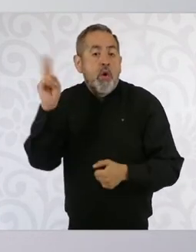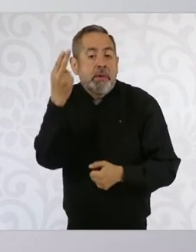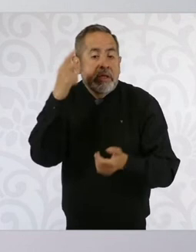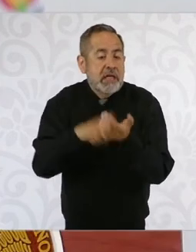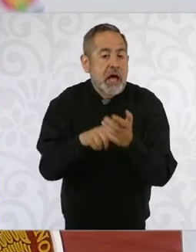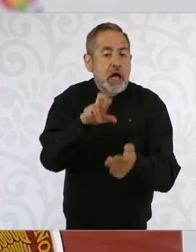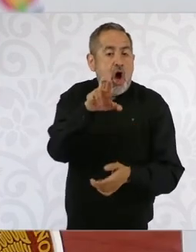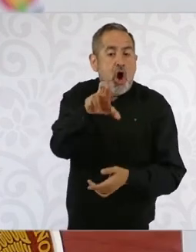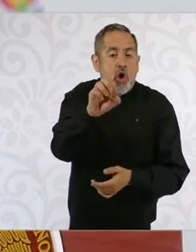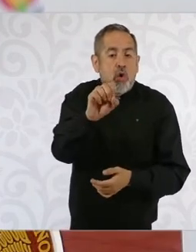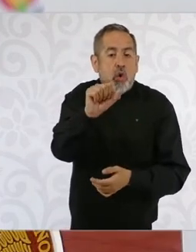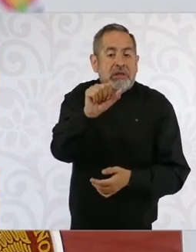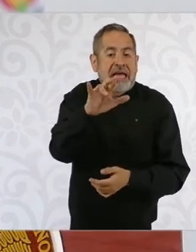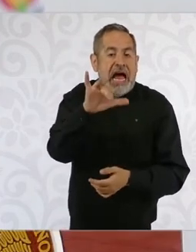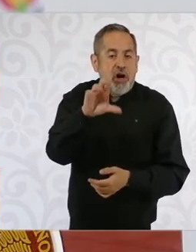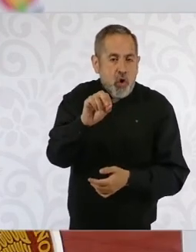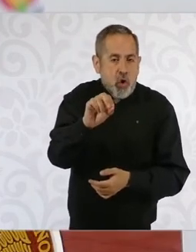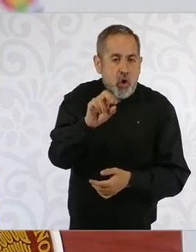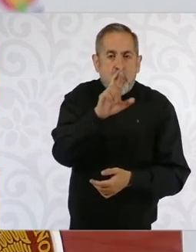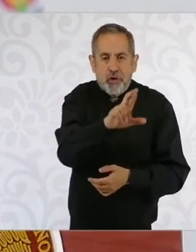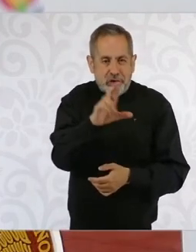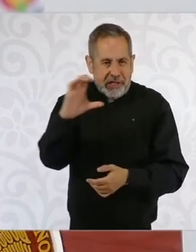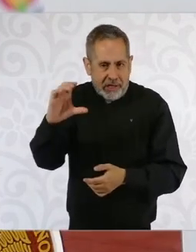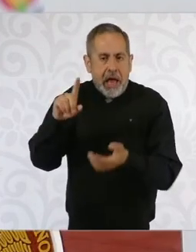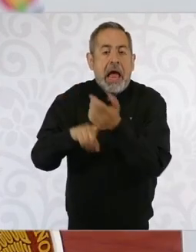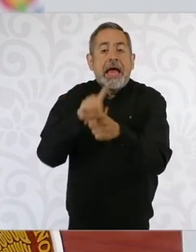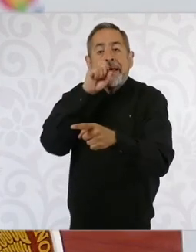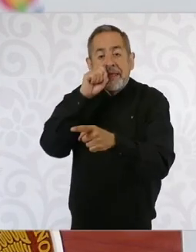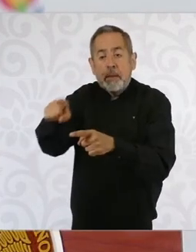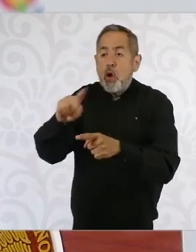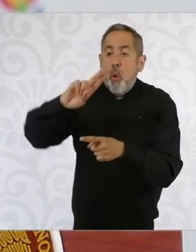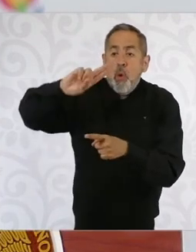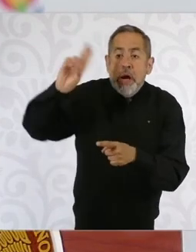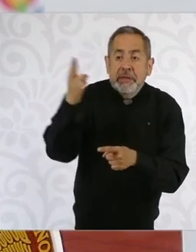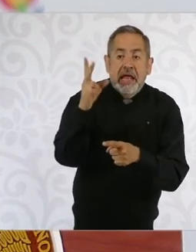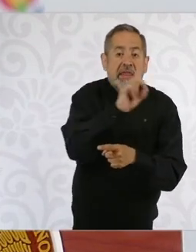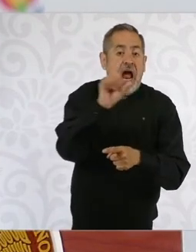Rosario Castellanos y las Universidades de la Salud.